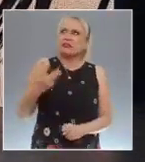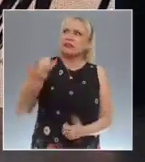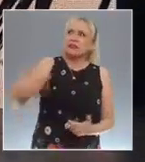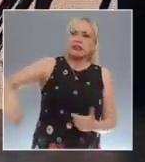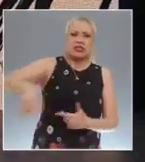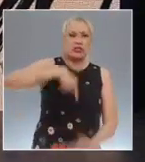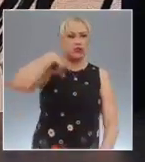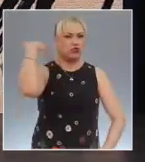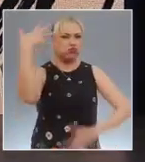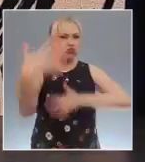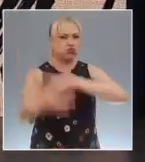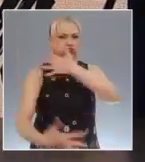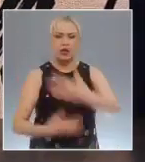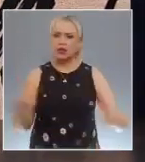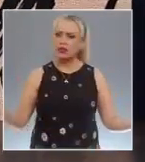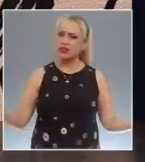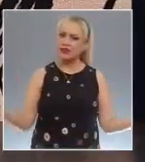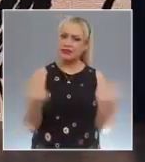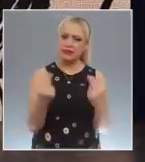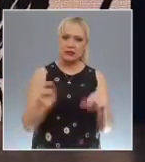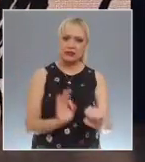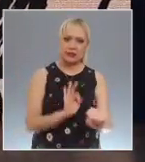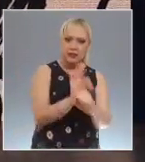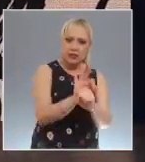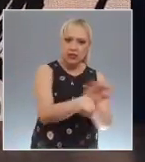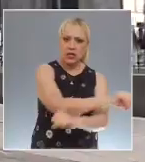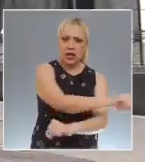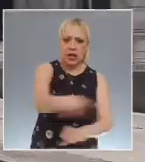de los sectores más marginados.